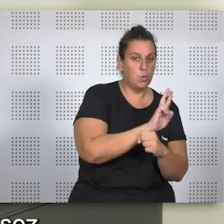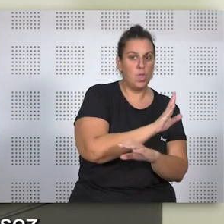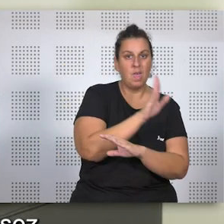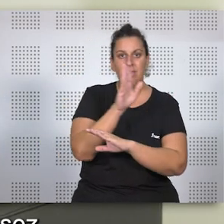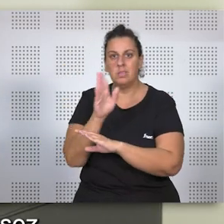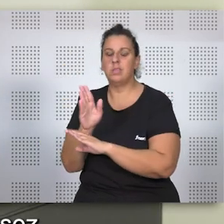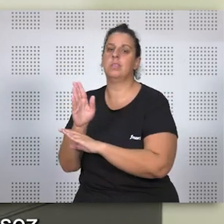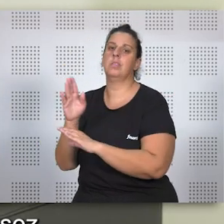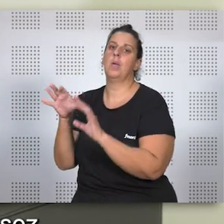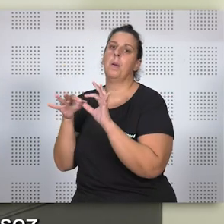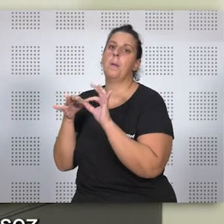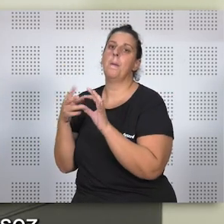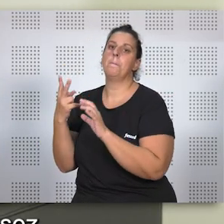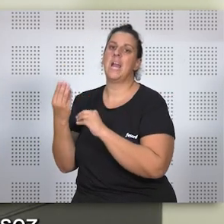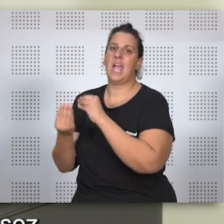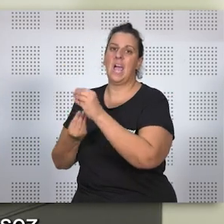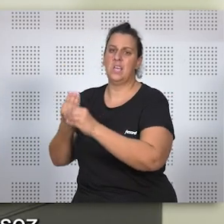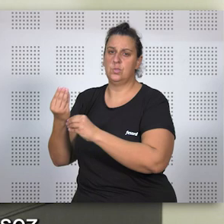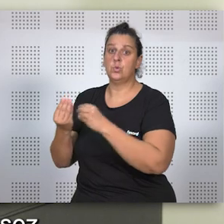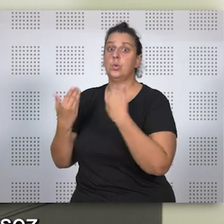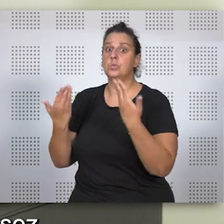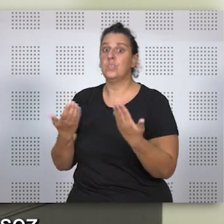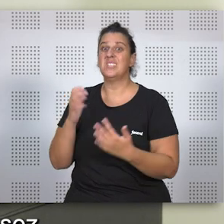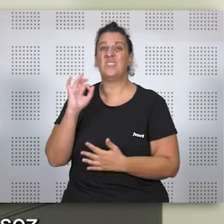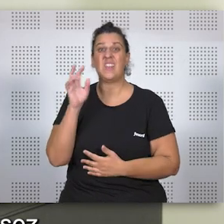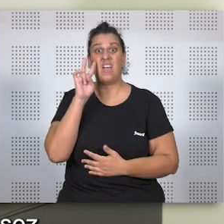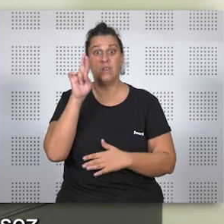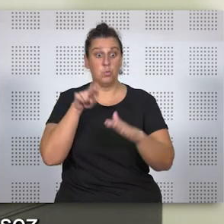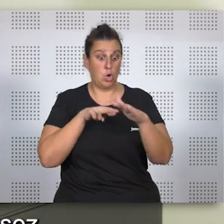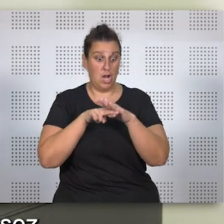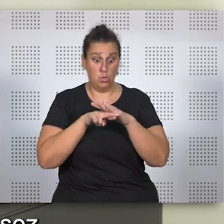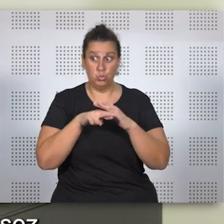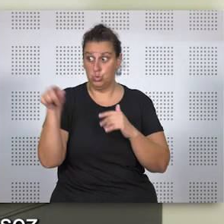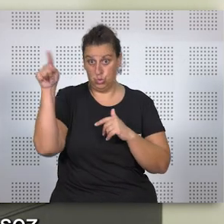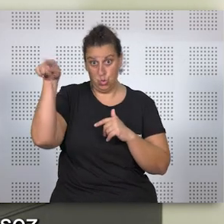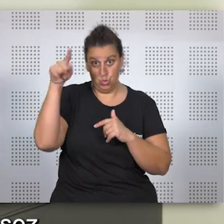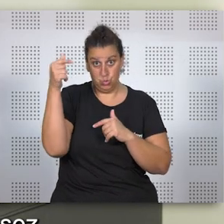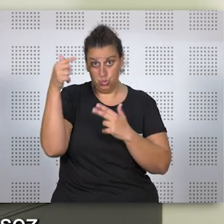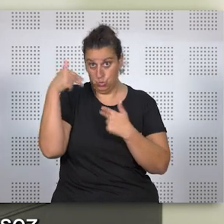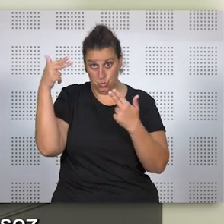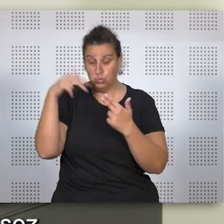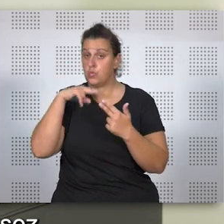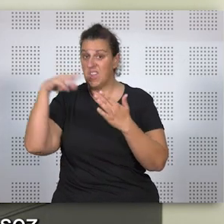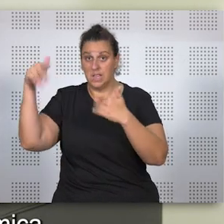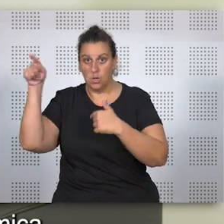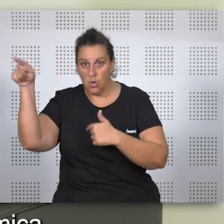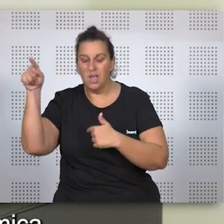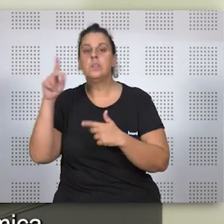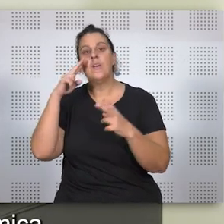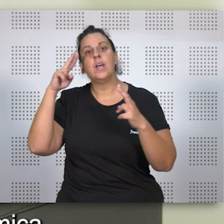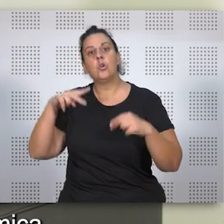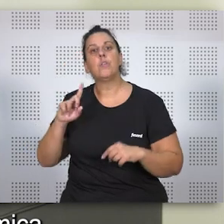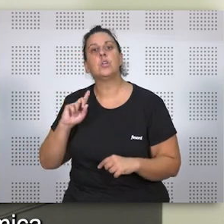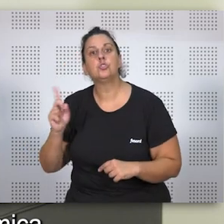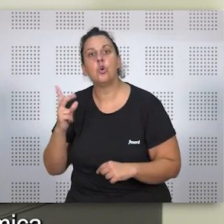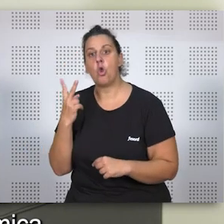hecho. Entonces, desde el punto de vista de los recursos o de la escasez de recursos, lo que se hace es reconocer solo a uniones de hecho, a convivientes,